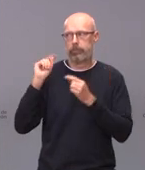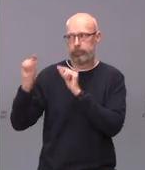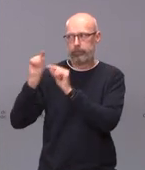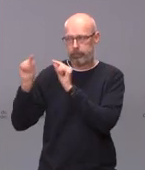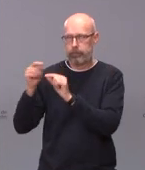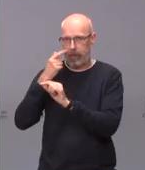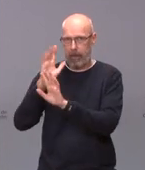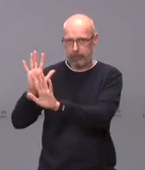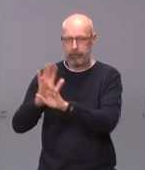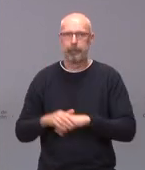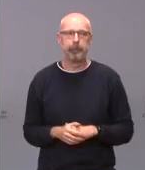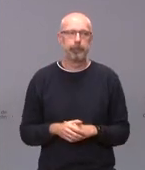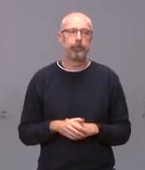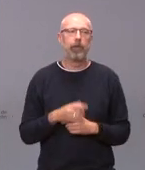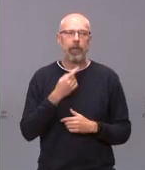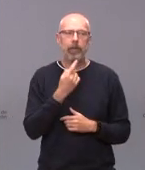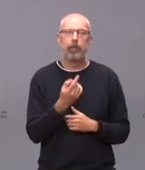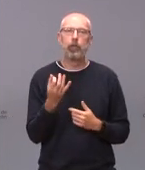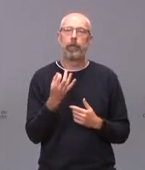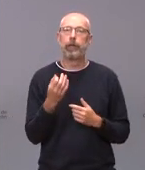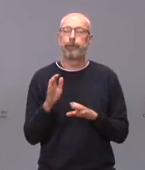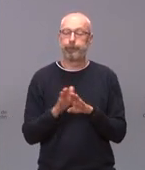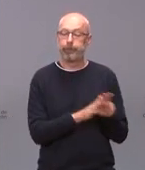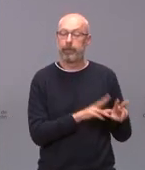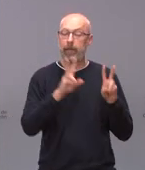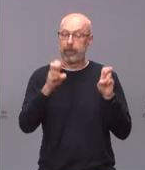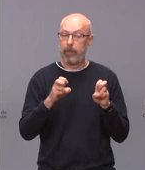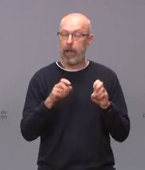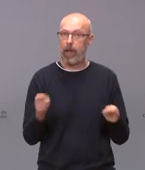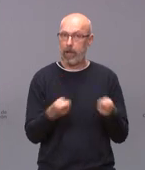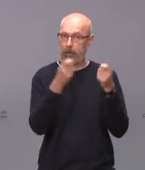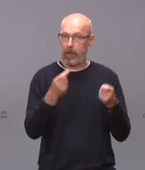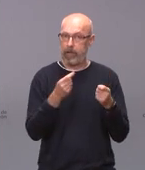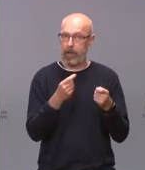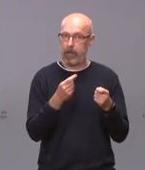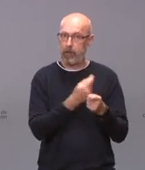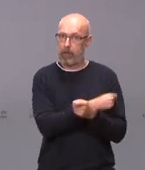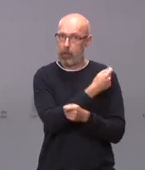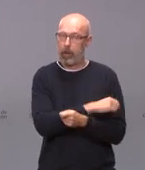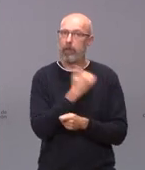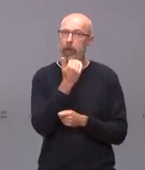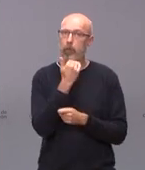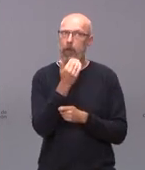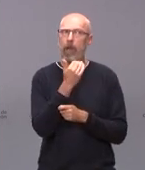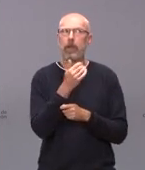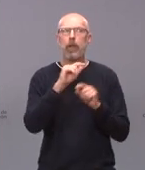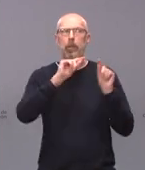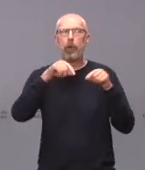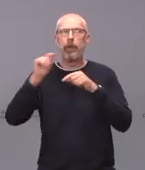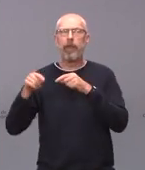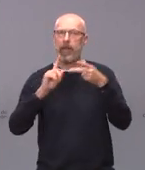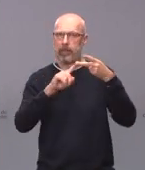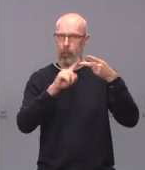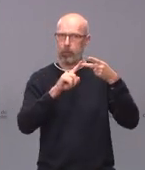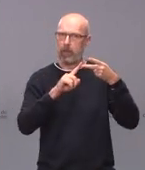dicho esto sobre la campaña de vacunación en Zamora es la segunda provincia en porcentaje de vacunación habríamos cometido